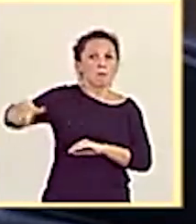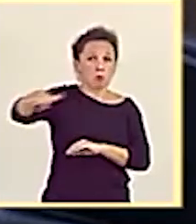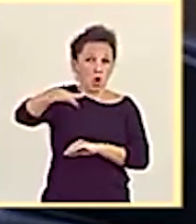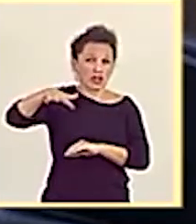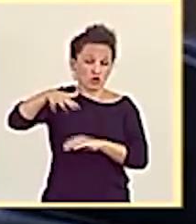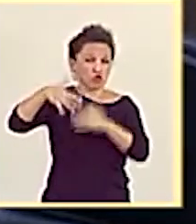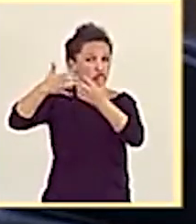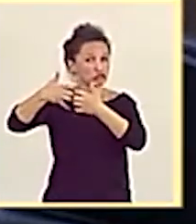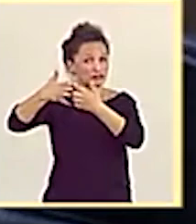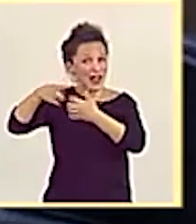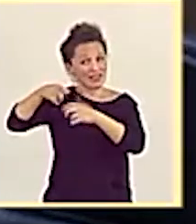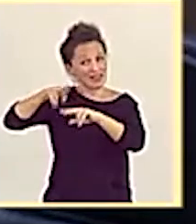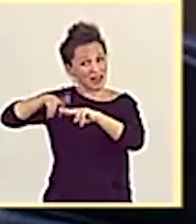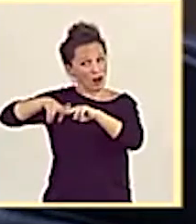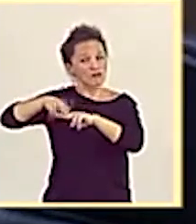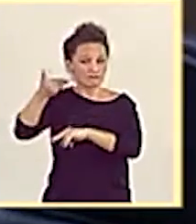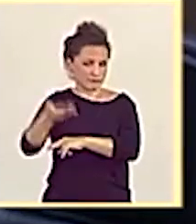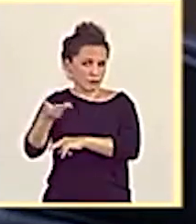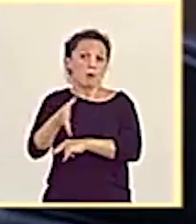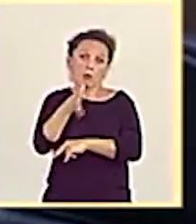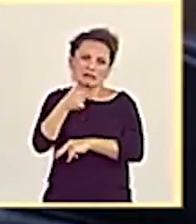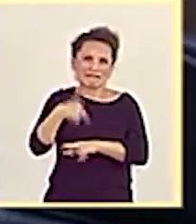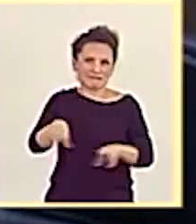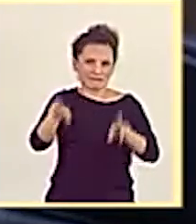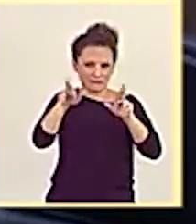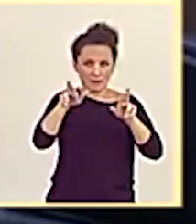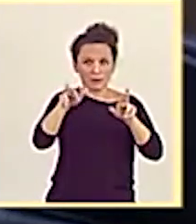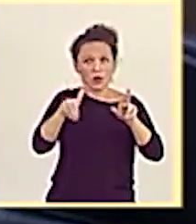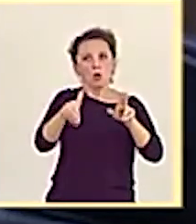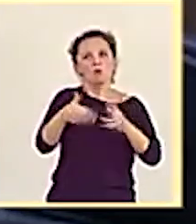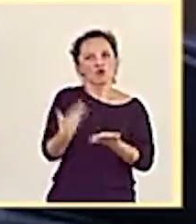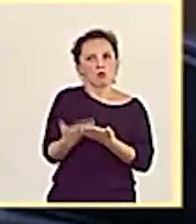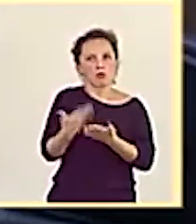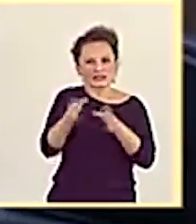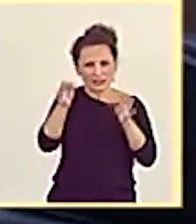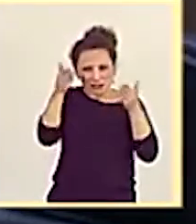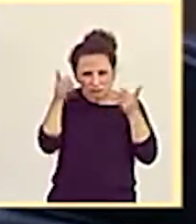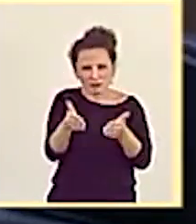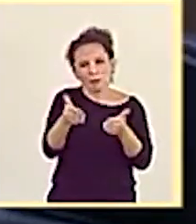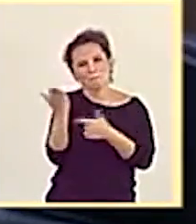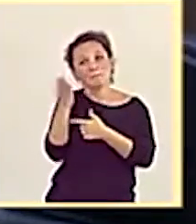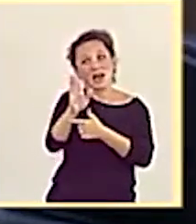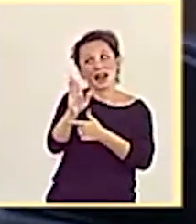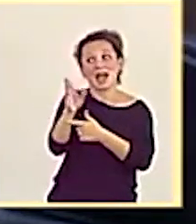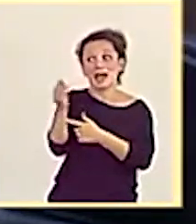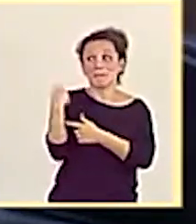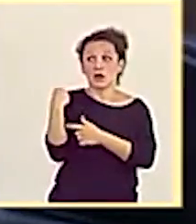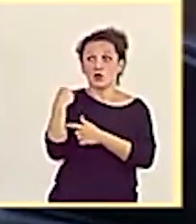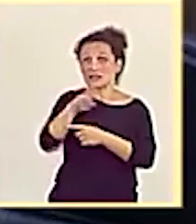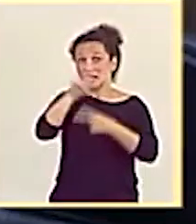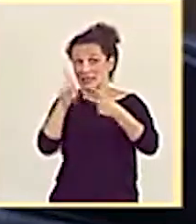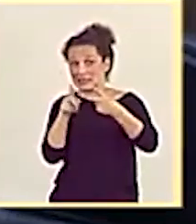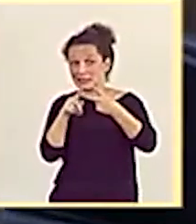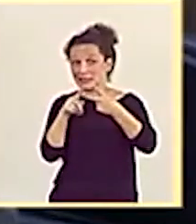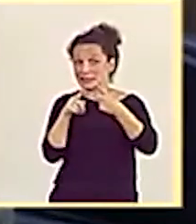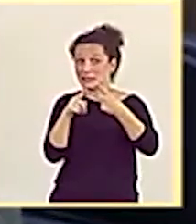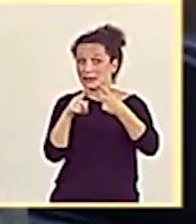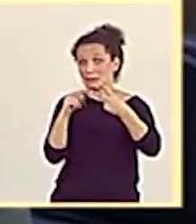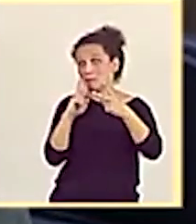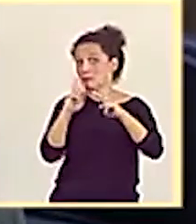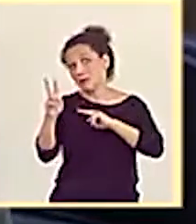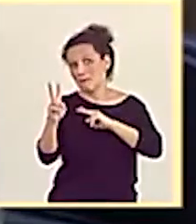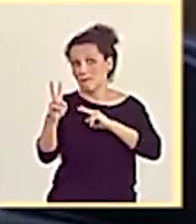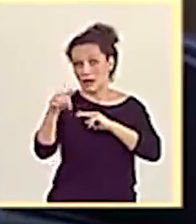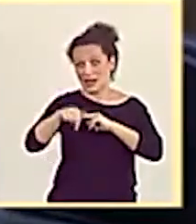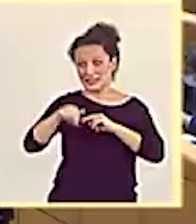Tarragona. Así que espero poder venir con una propuesta concreta a poder contestar su siguiente pregunta parlamentaria antes de que acabe este